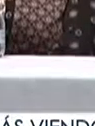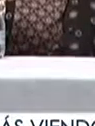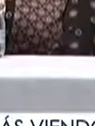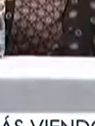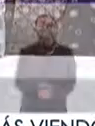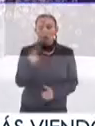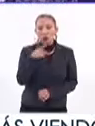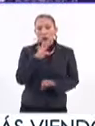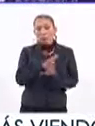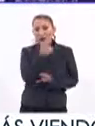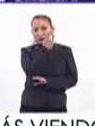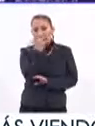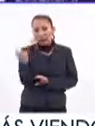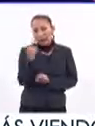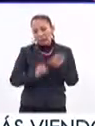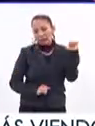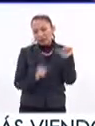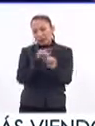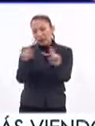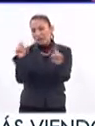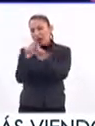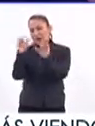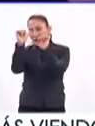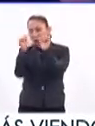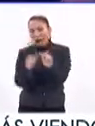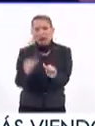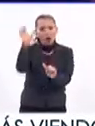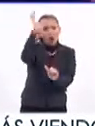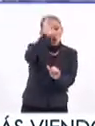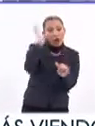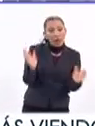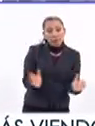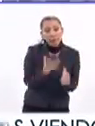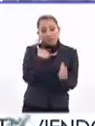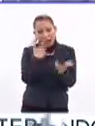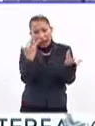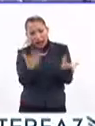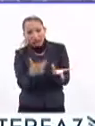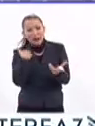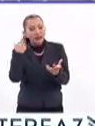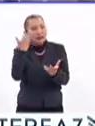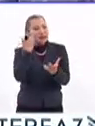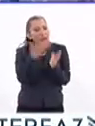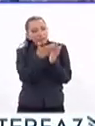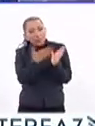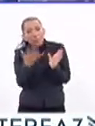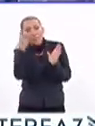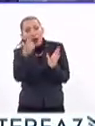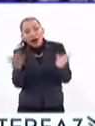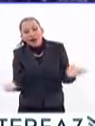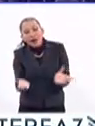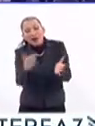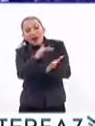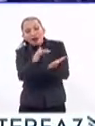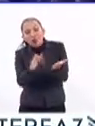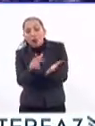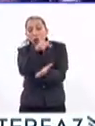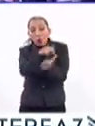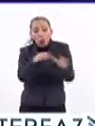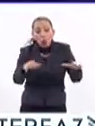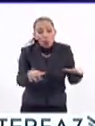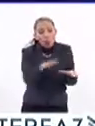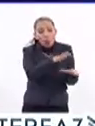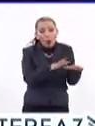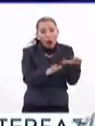Entre sus más de 100 actividades artísticas y culturales, impulsa la realización de jornadas de fomento a la lectura, espacio